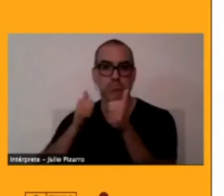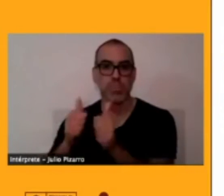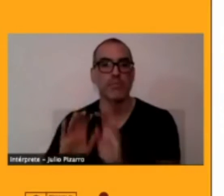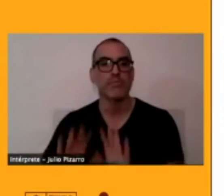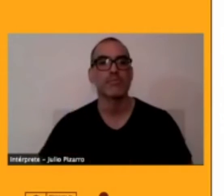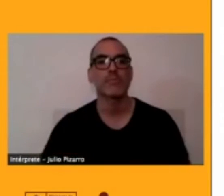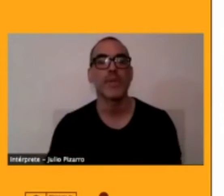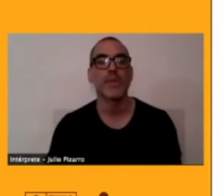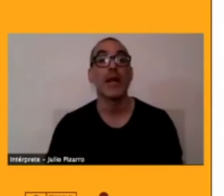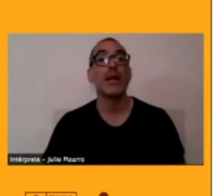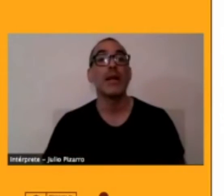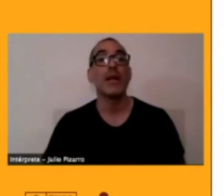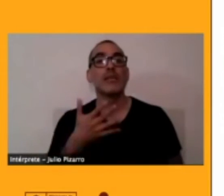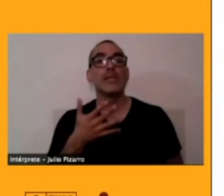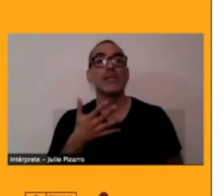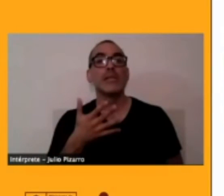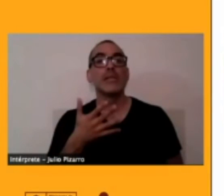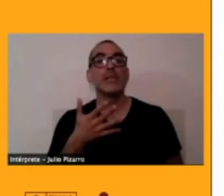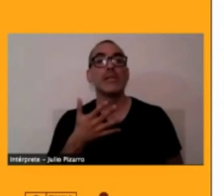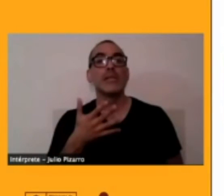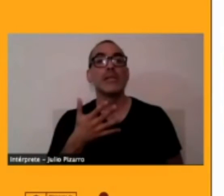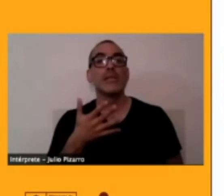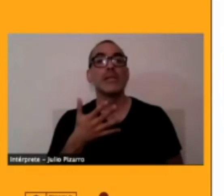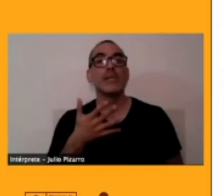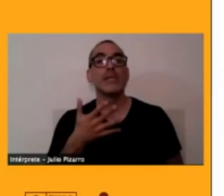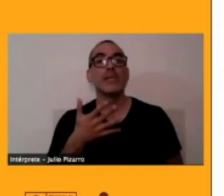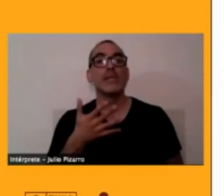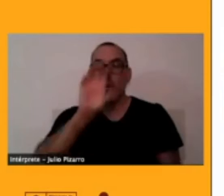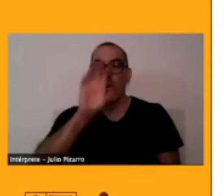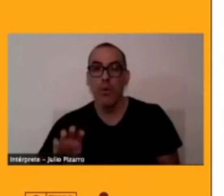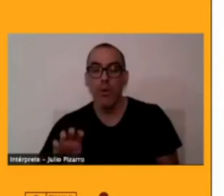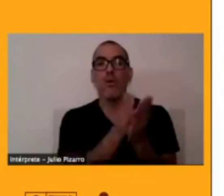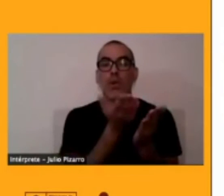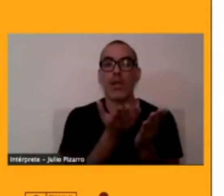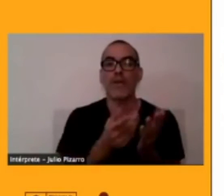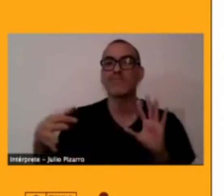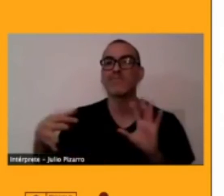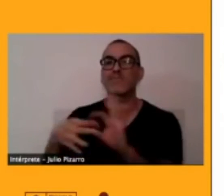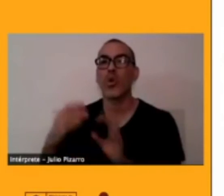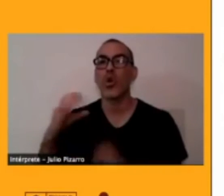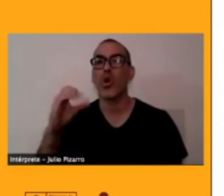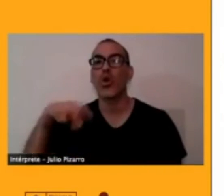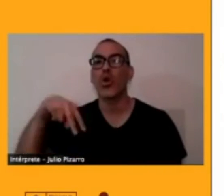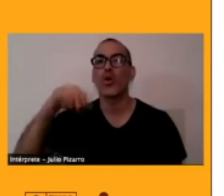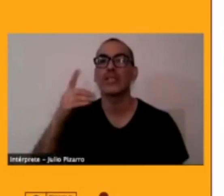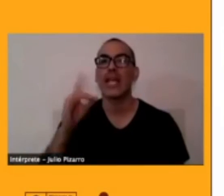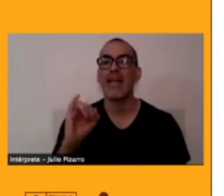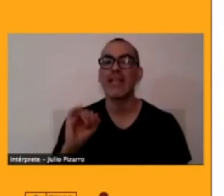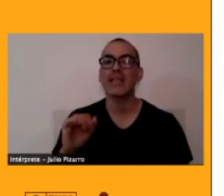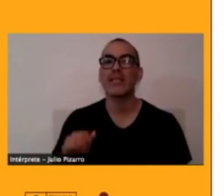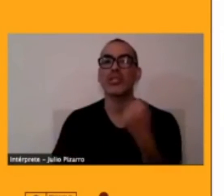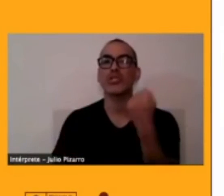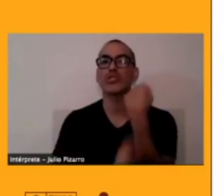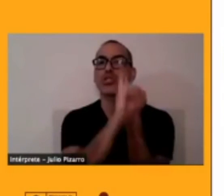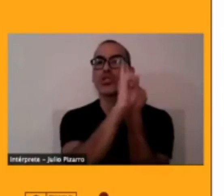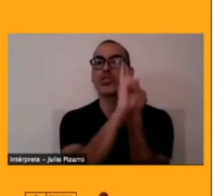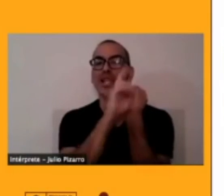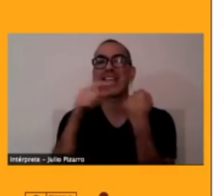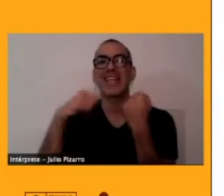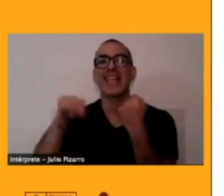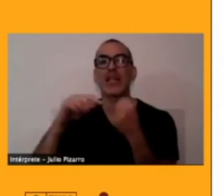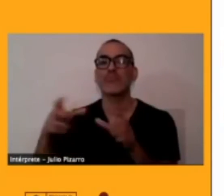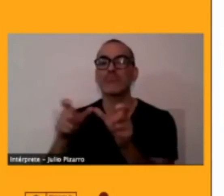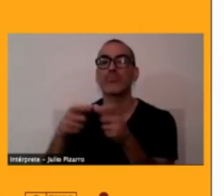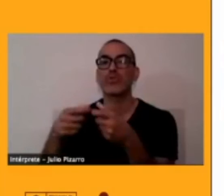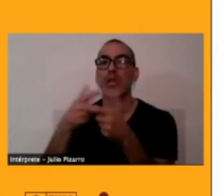CONAVI Norte que claramente también es apoyado. Tenemos libros que recoge la